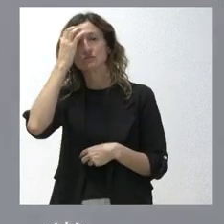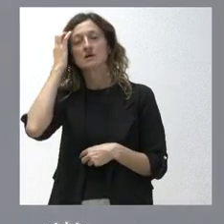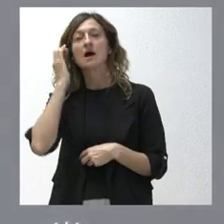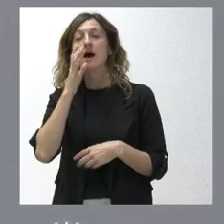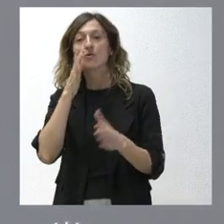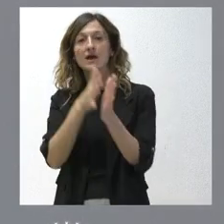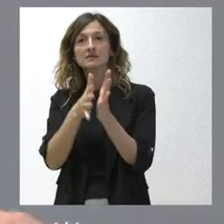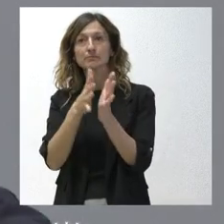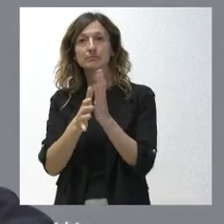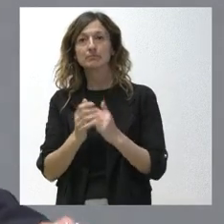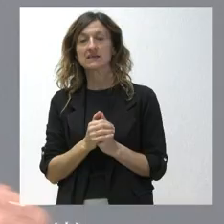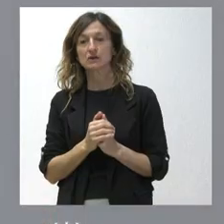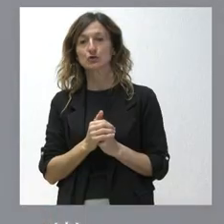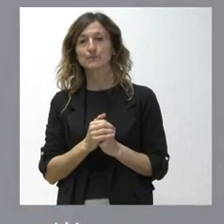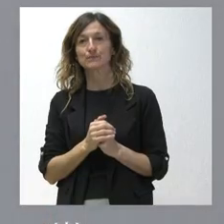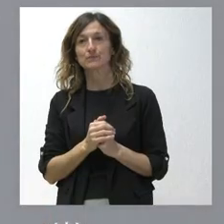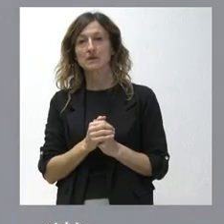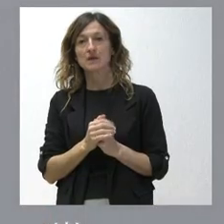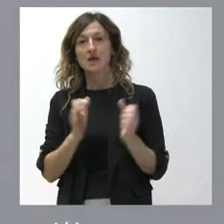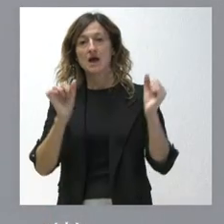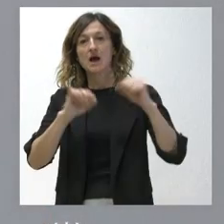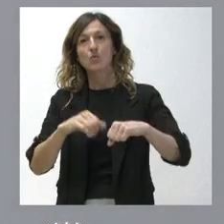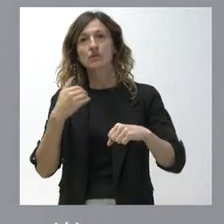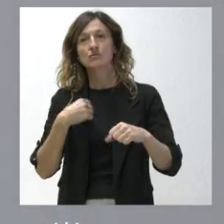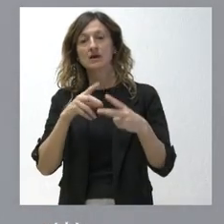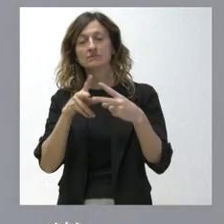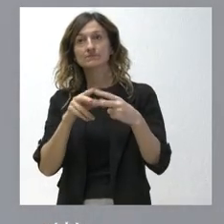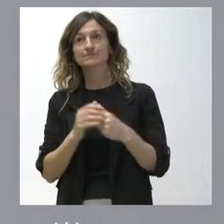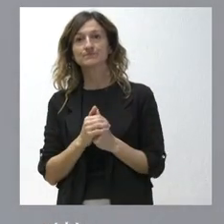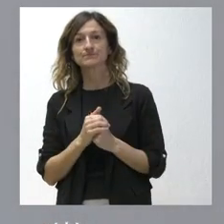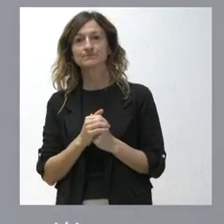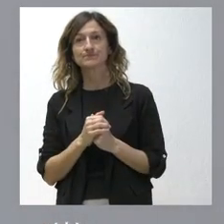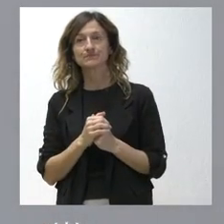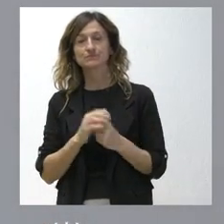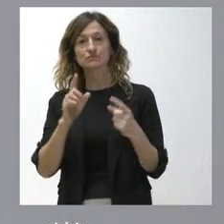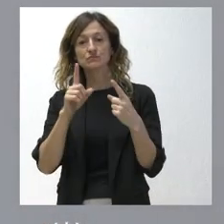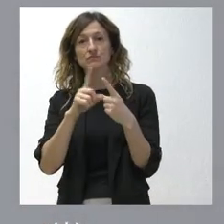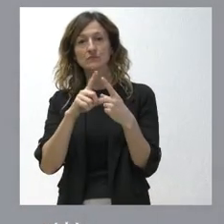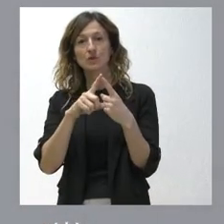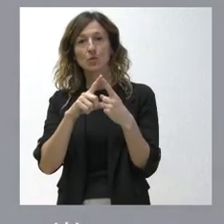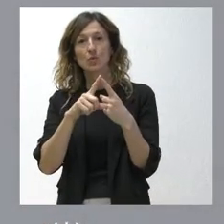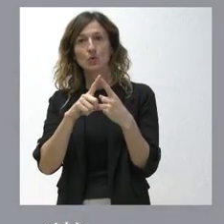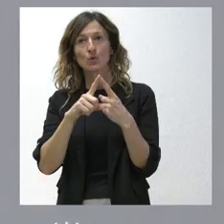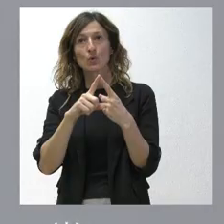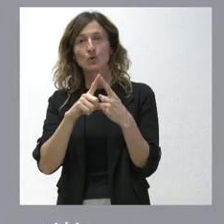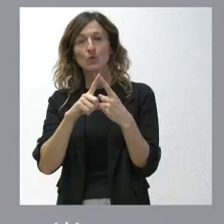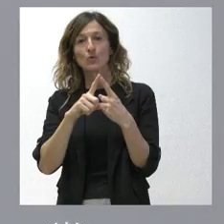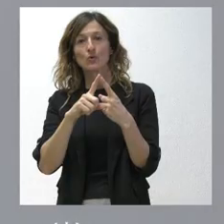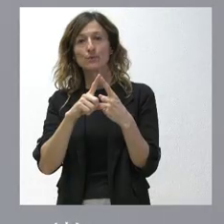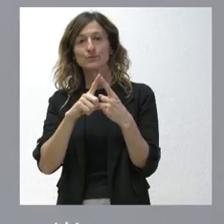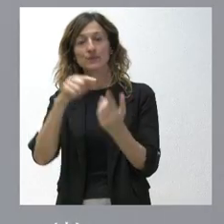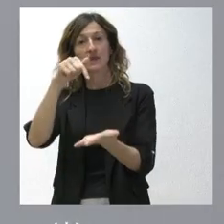además de los acuerdos del Consejo de Gobierno. Por un lado, en relación con el